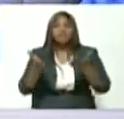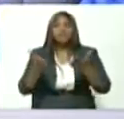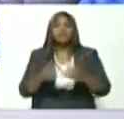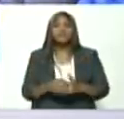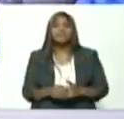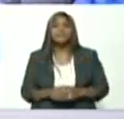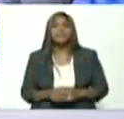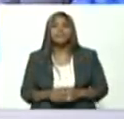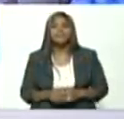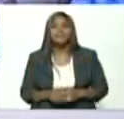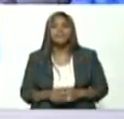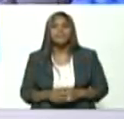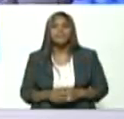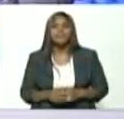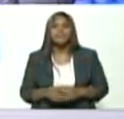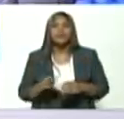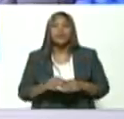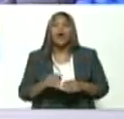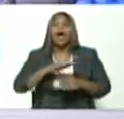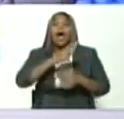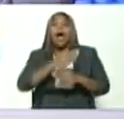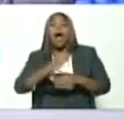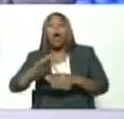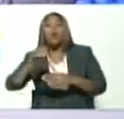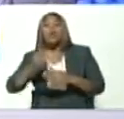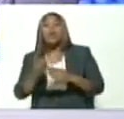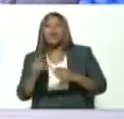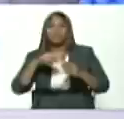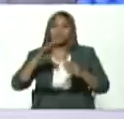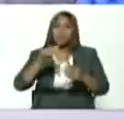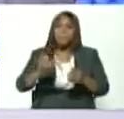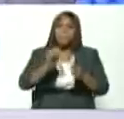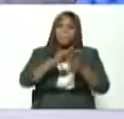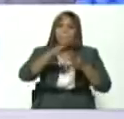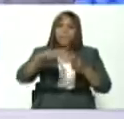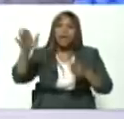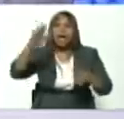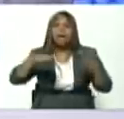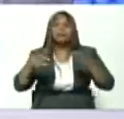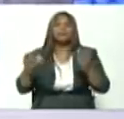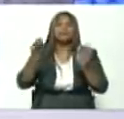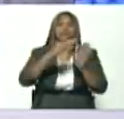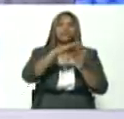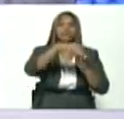bañarlos con las aguas del mar del plan de la patria dos mil veinticinco